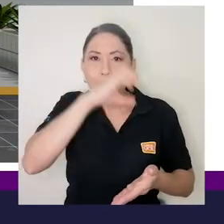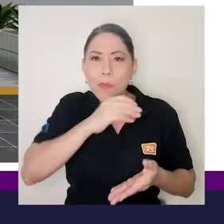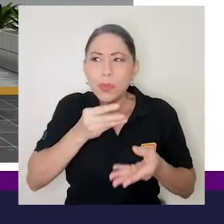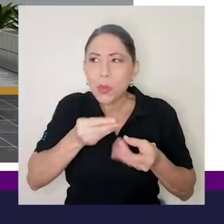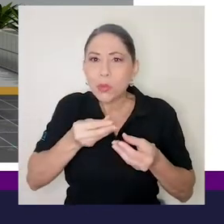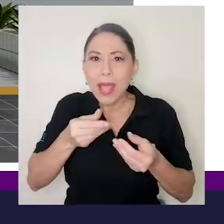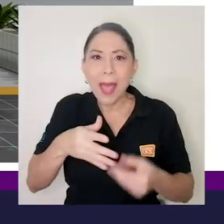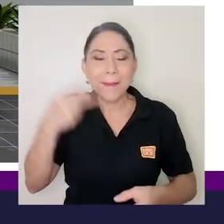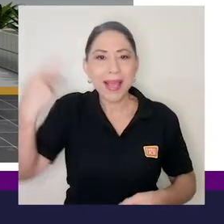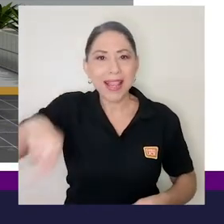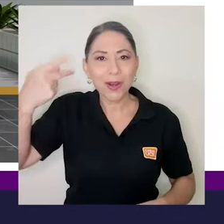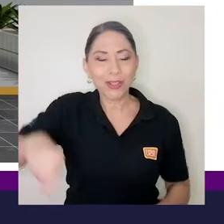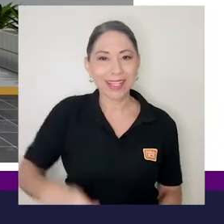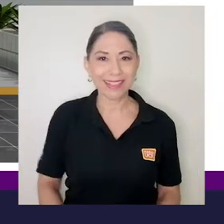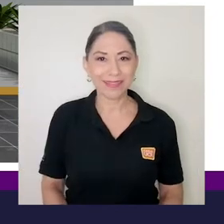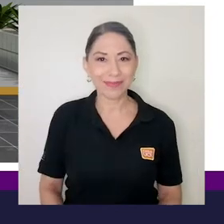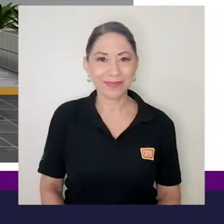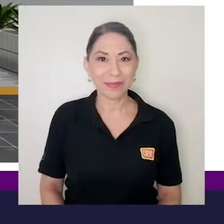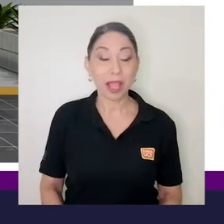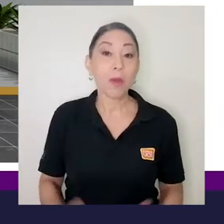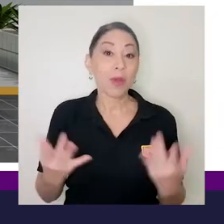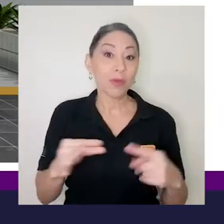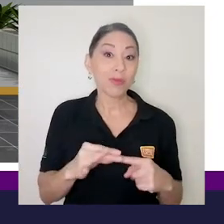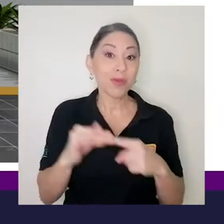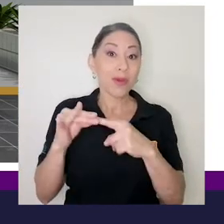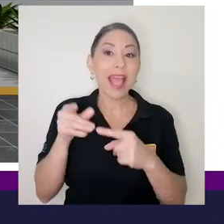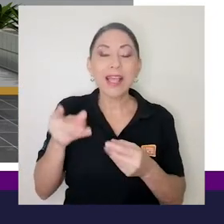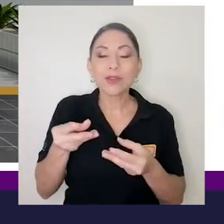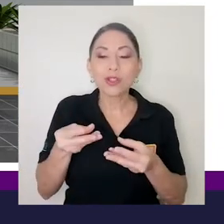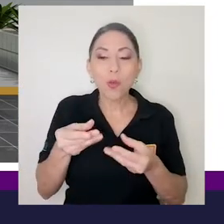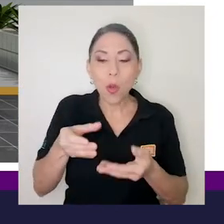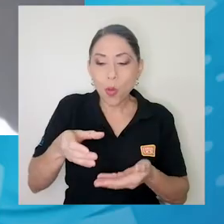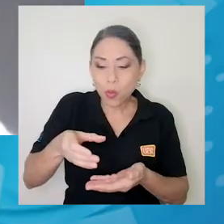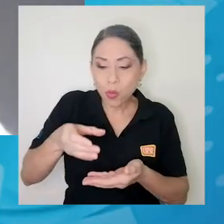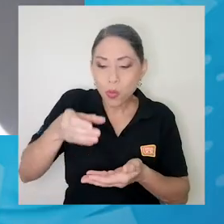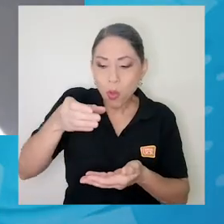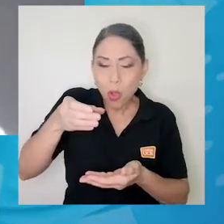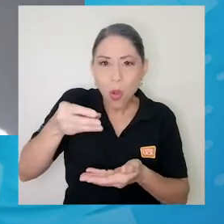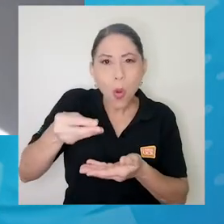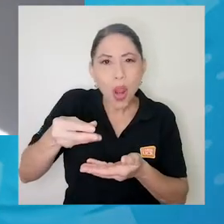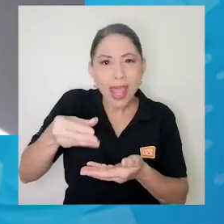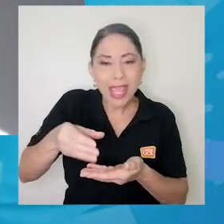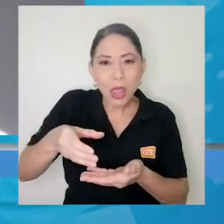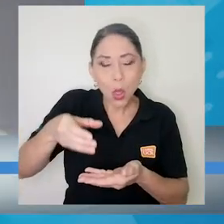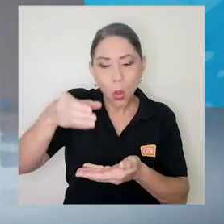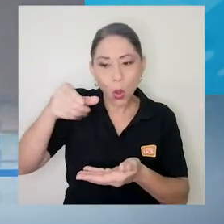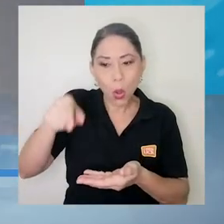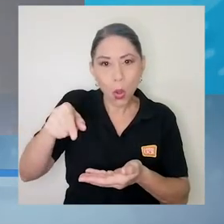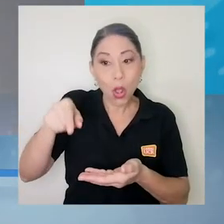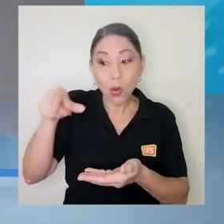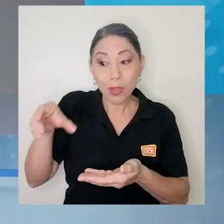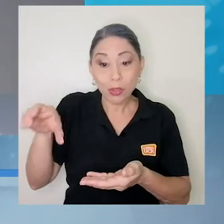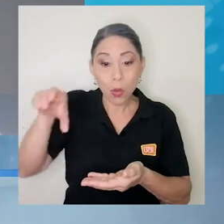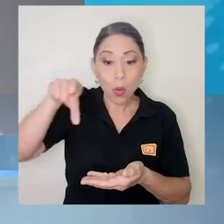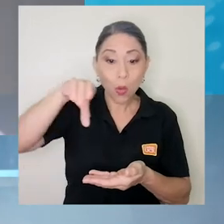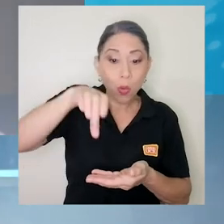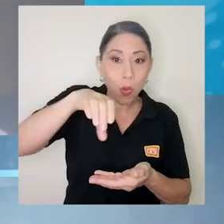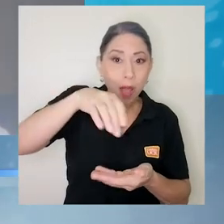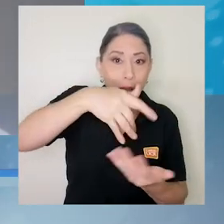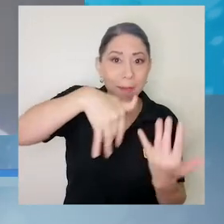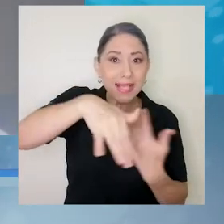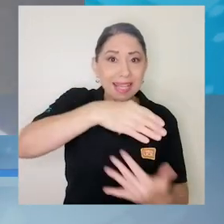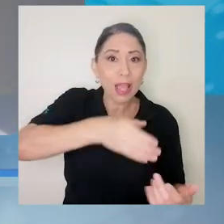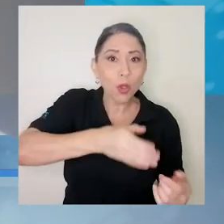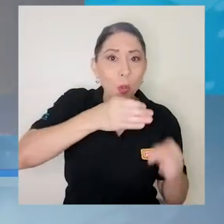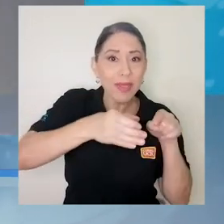sustancias peligrosas. Bueno, más que todo es un líquido que a la hora de mezclarlo con